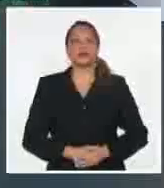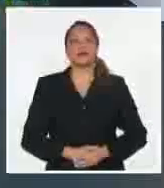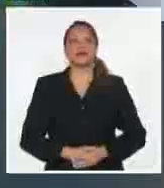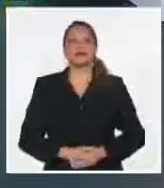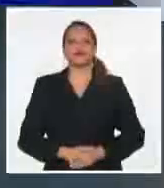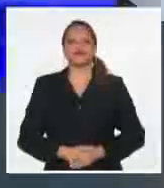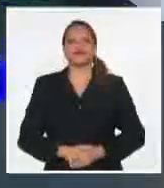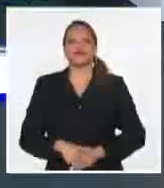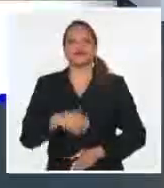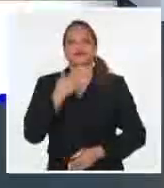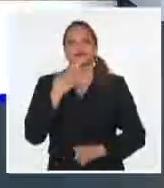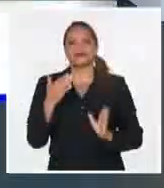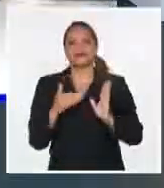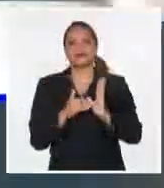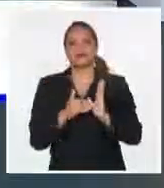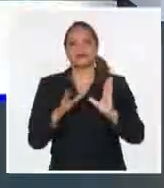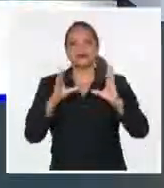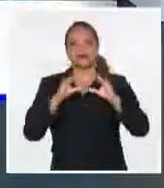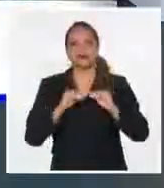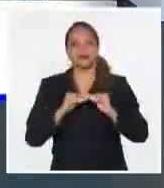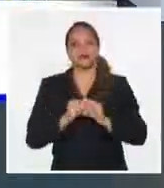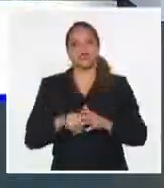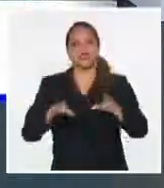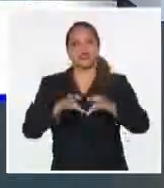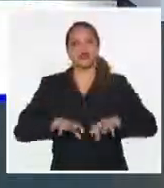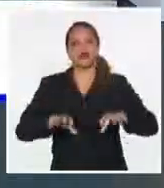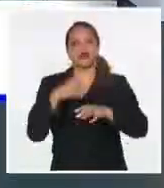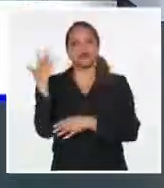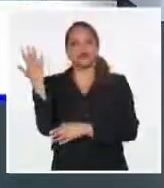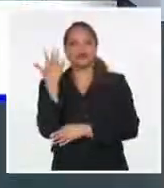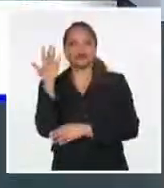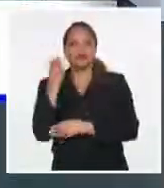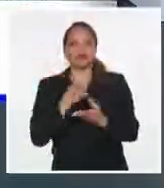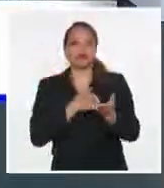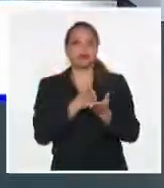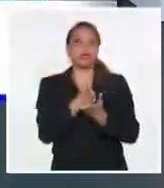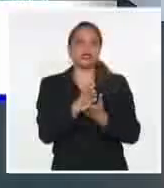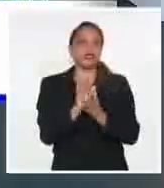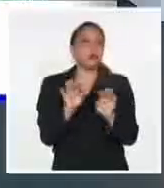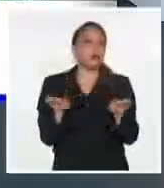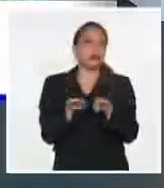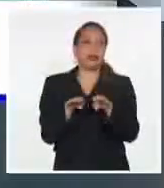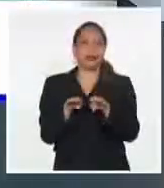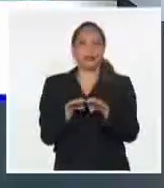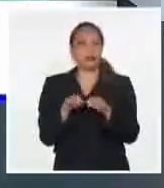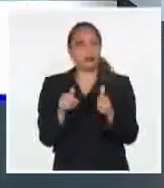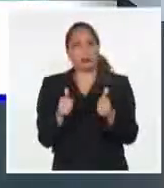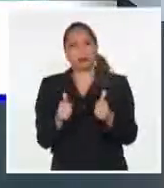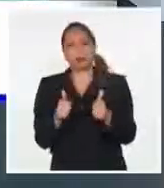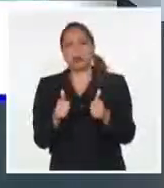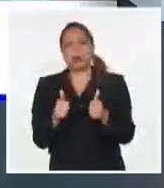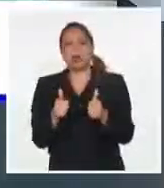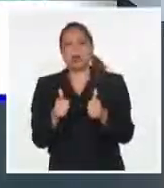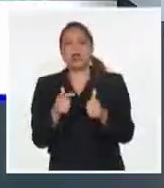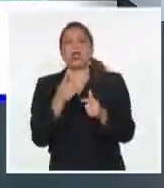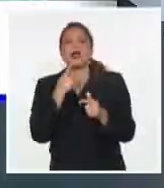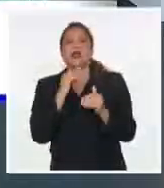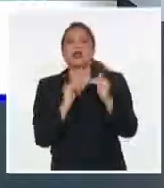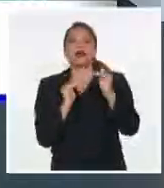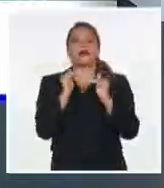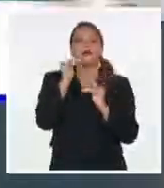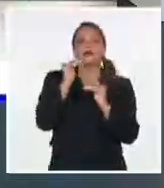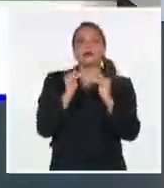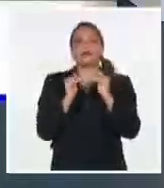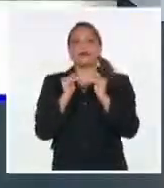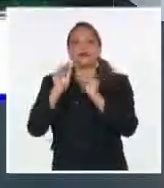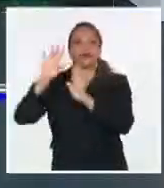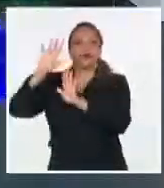Hola y qué tal mis amigos, las condiciones meteorológicas se mantienen con bastante estabilidad seguimos con altas presiones influyendo